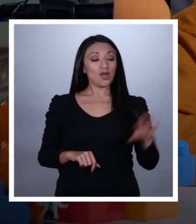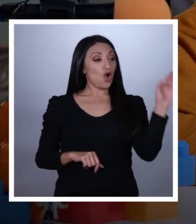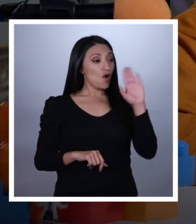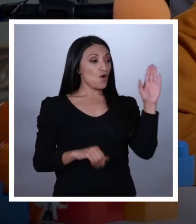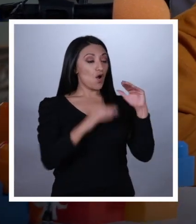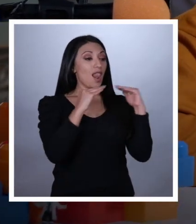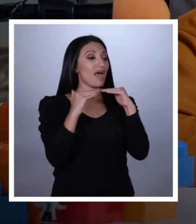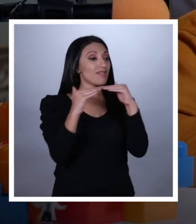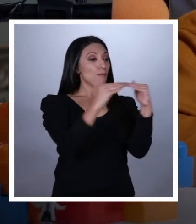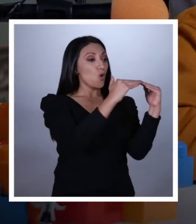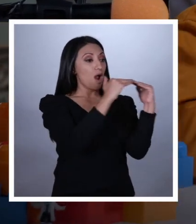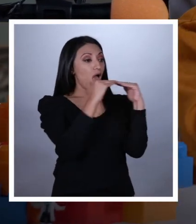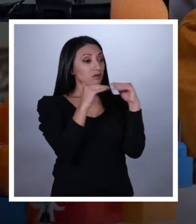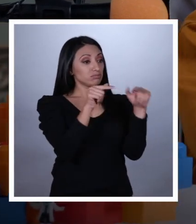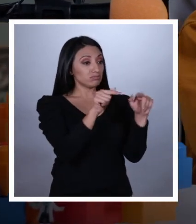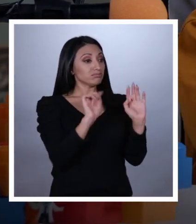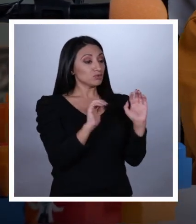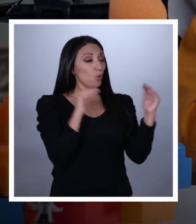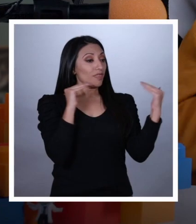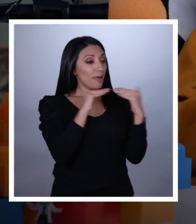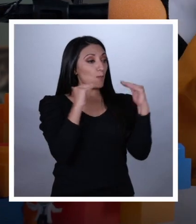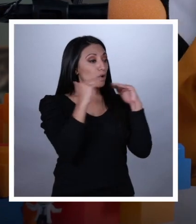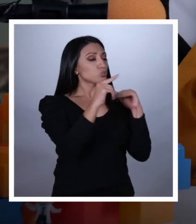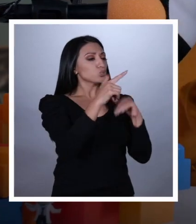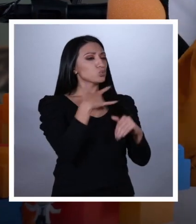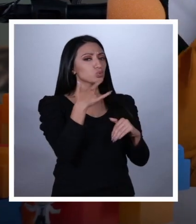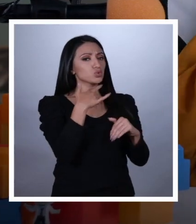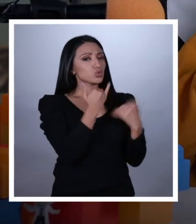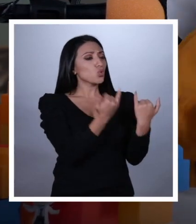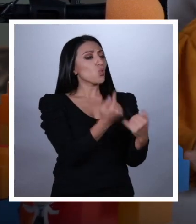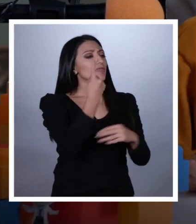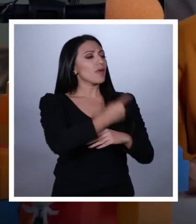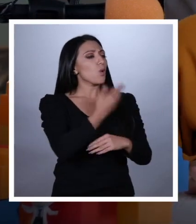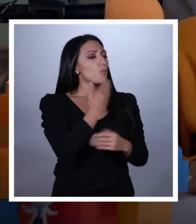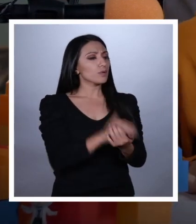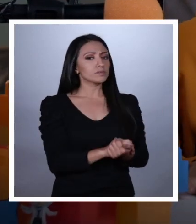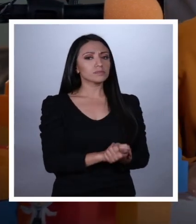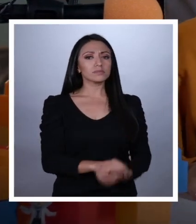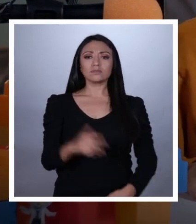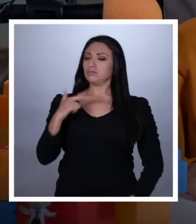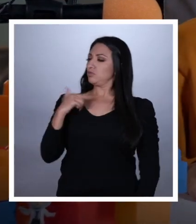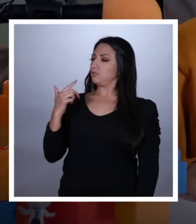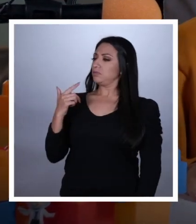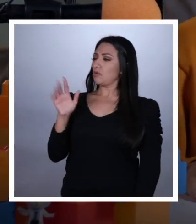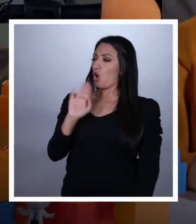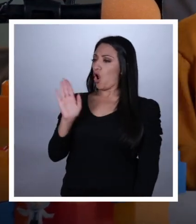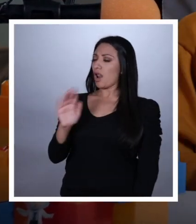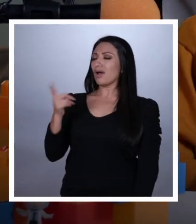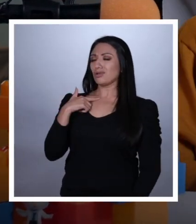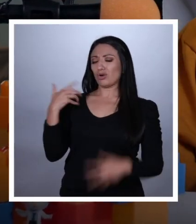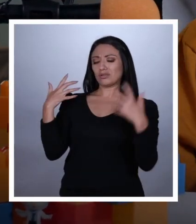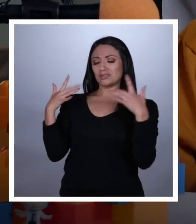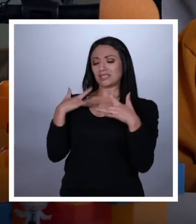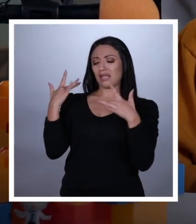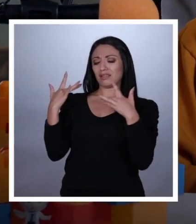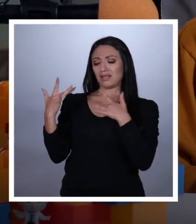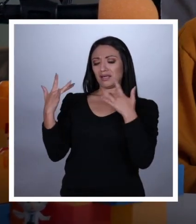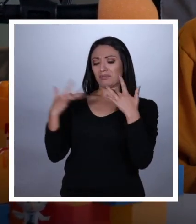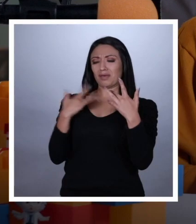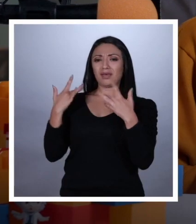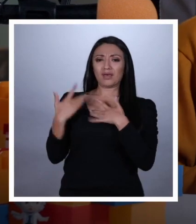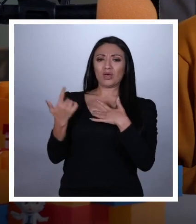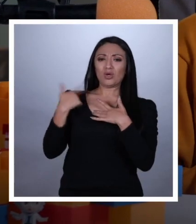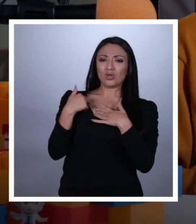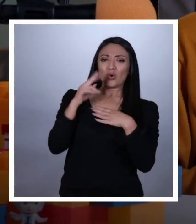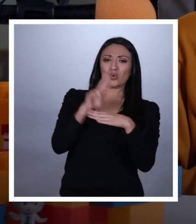Hola, democracia. Cuéntanos, por favor, ¿cómo te sientes el día de hoy? Hola, pues tengo una mezcla de sentimientos.